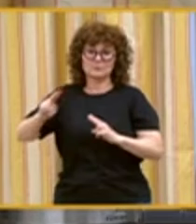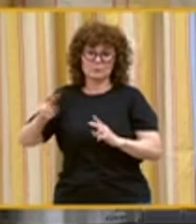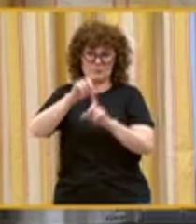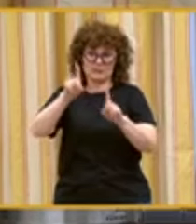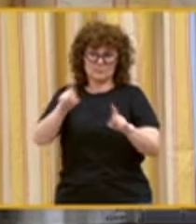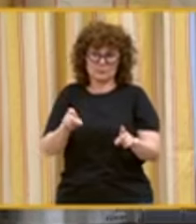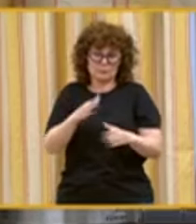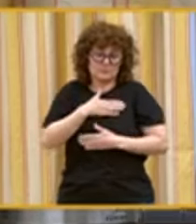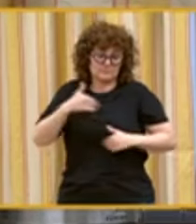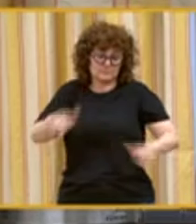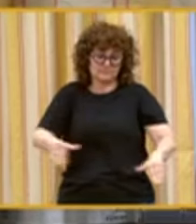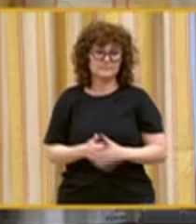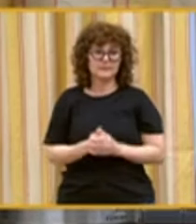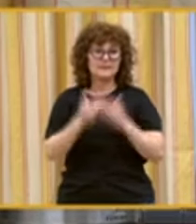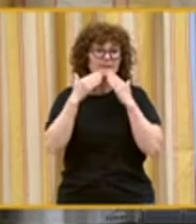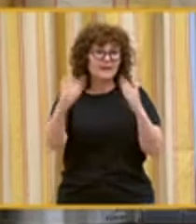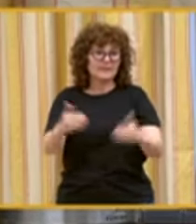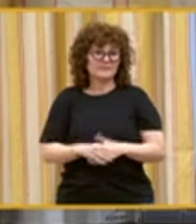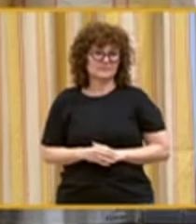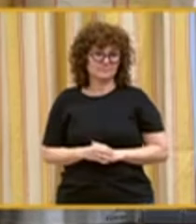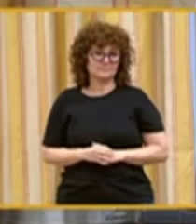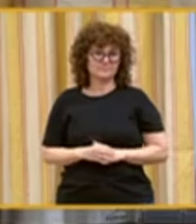preguntas que deseen hacernos. Muchas gracias.